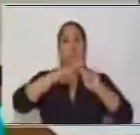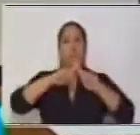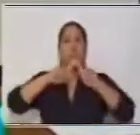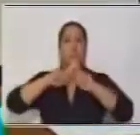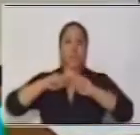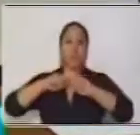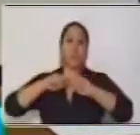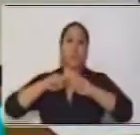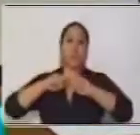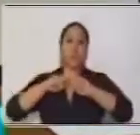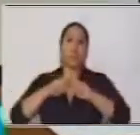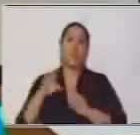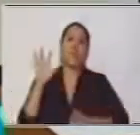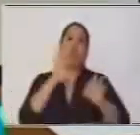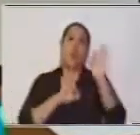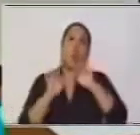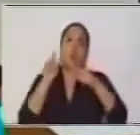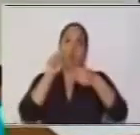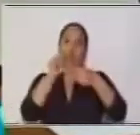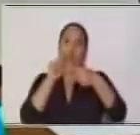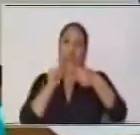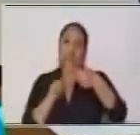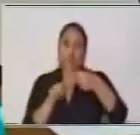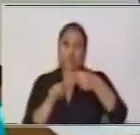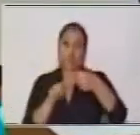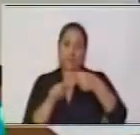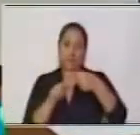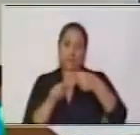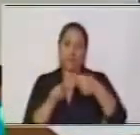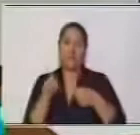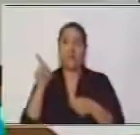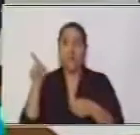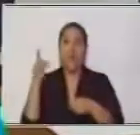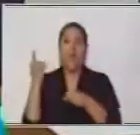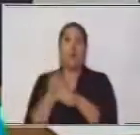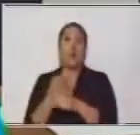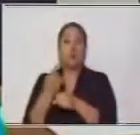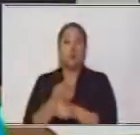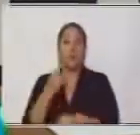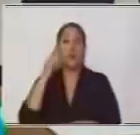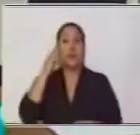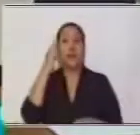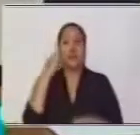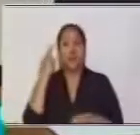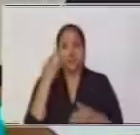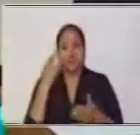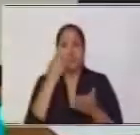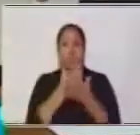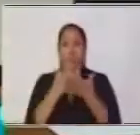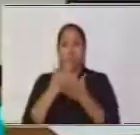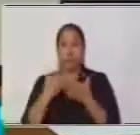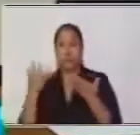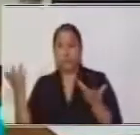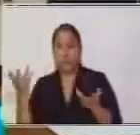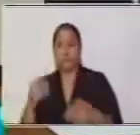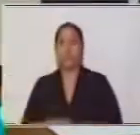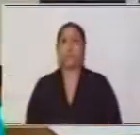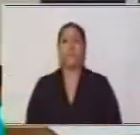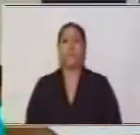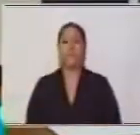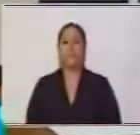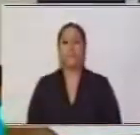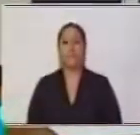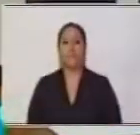o una división. Y vamos a aplicar lo que aprendimos al resolver las proporciones. Muy bien.